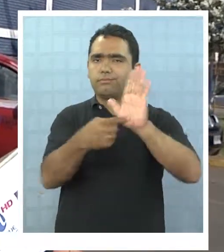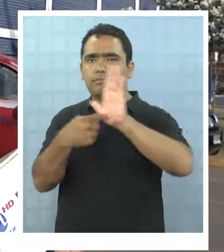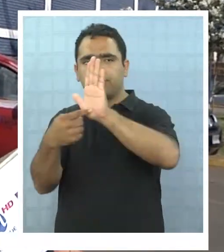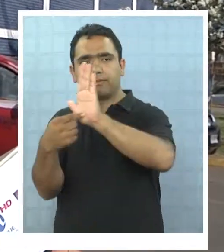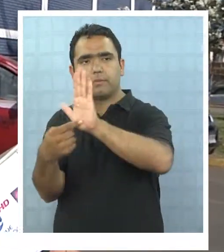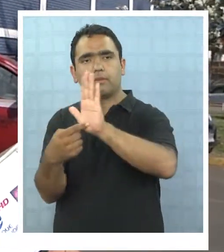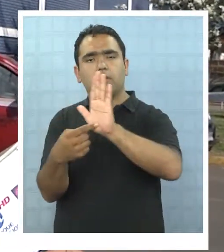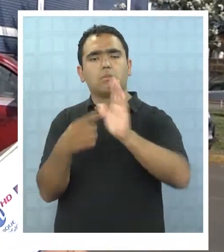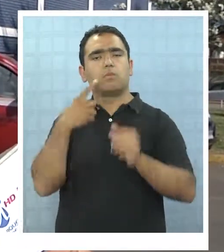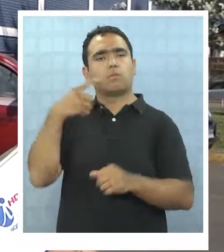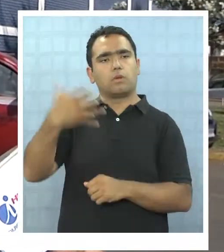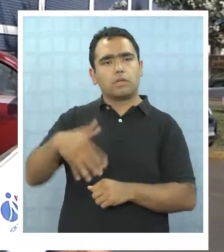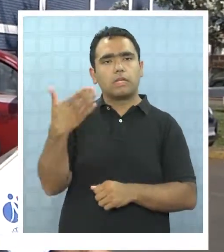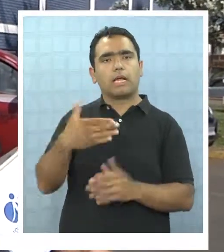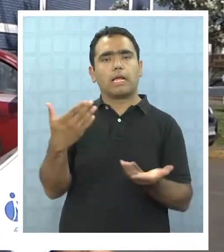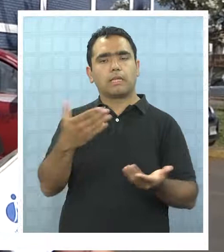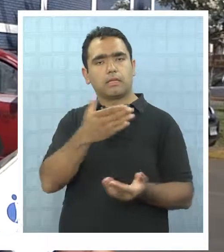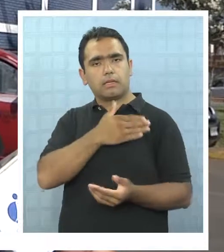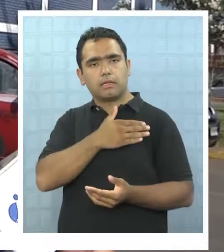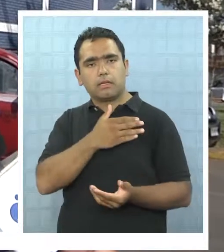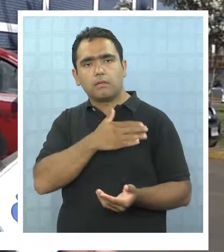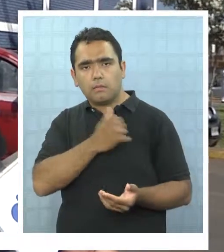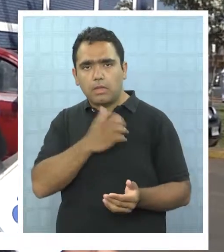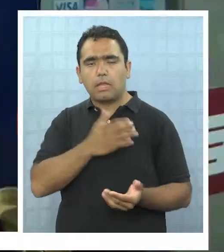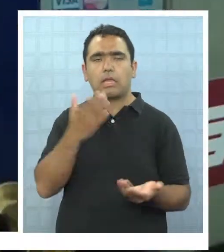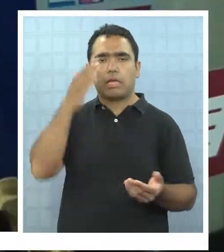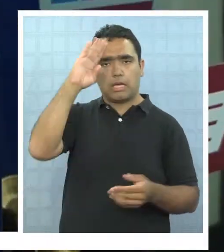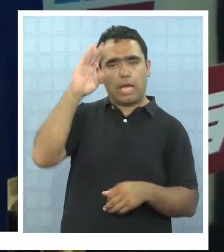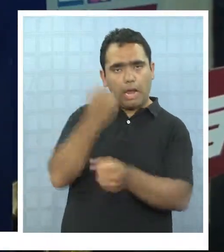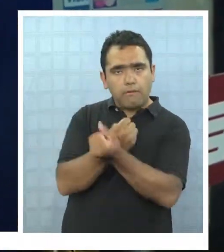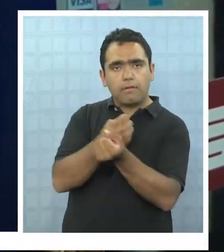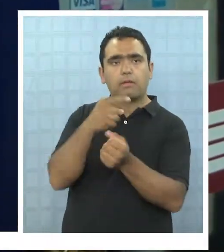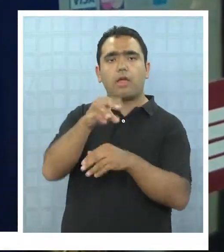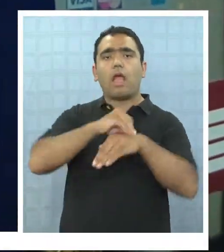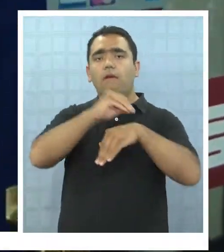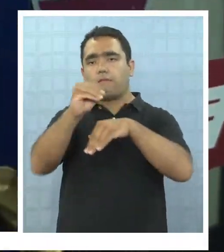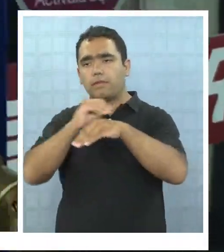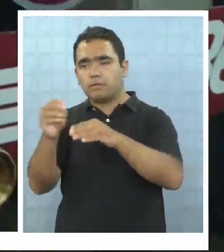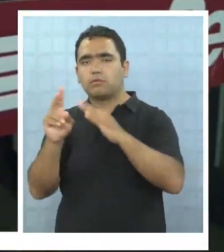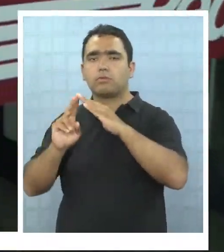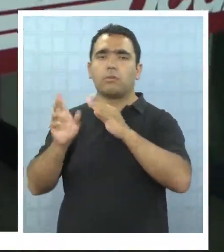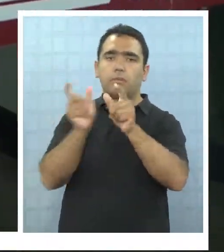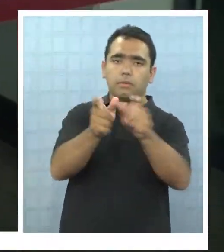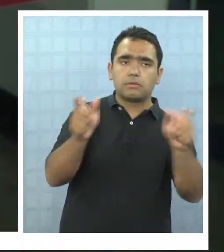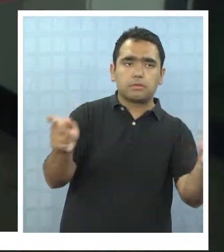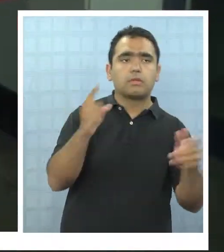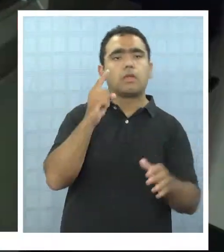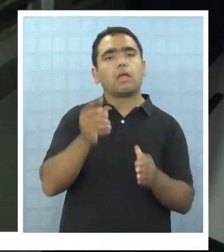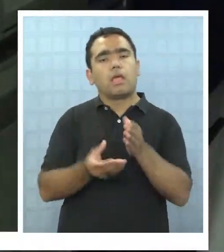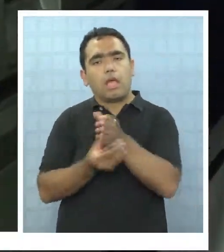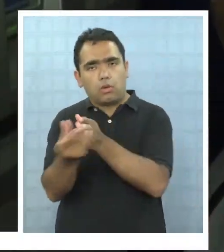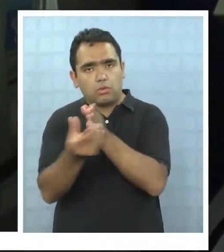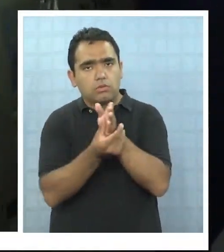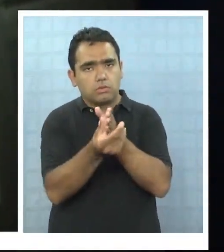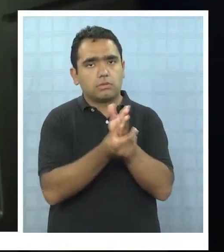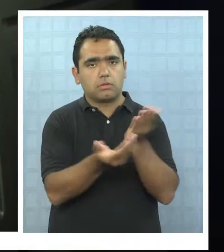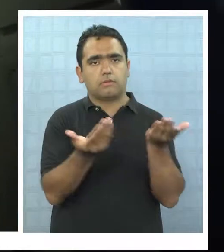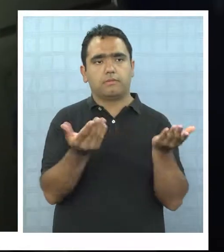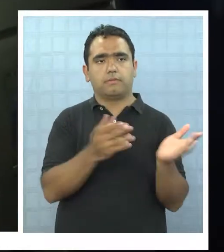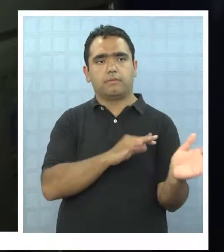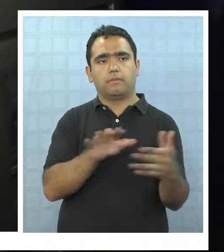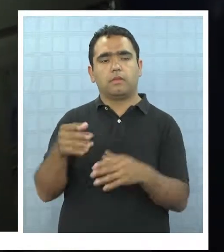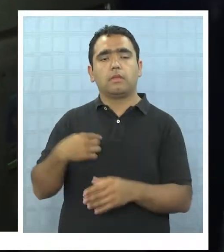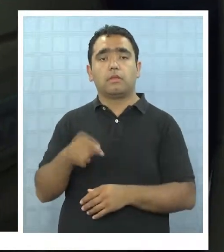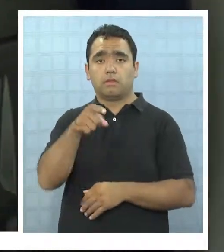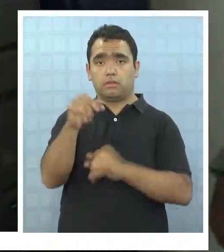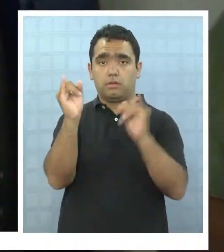Económico está en una campaña férrea, de hecho ya están corriendo algunos medios de difusión pública para alertar a los vecinos y dar algunas recomendaciones